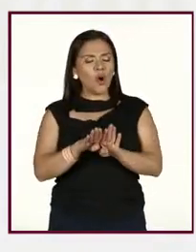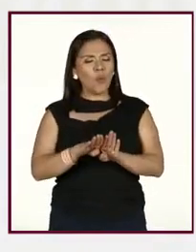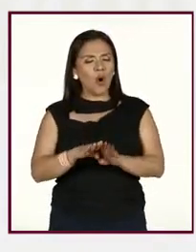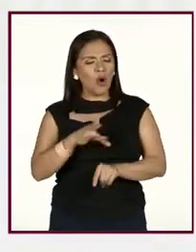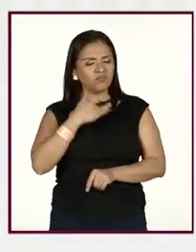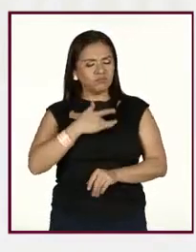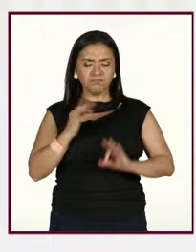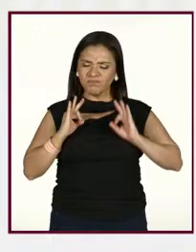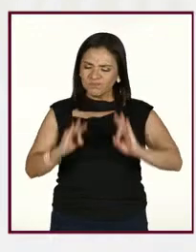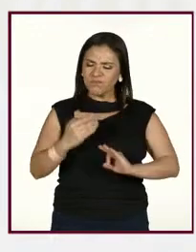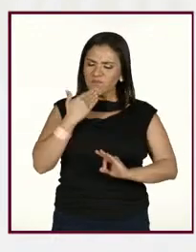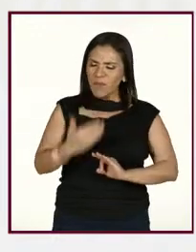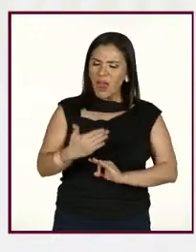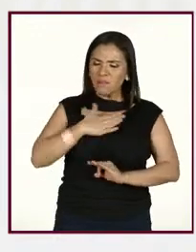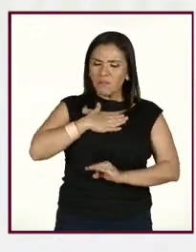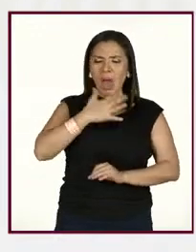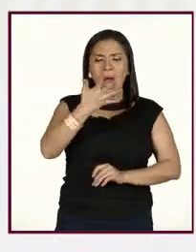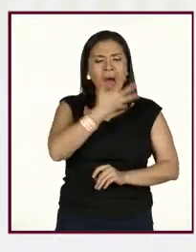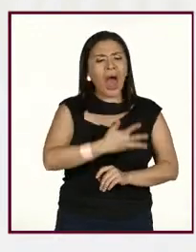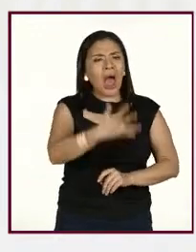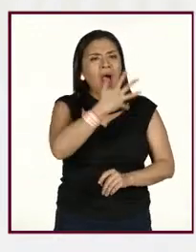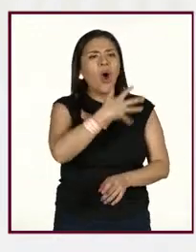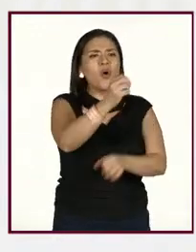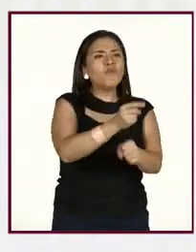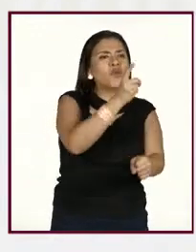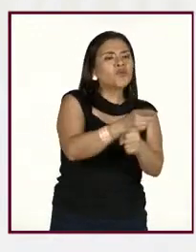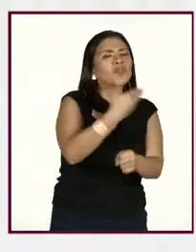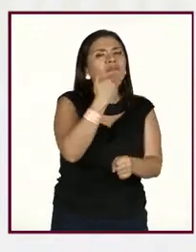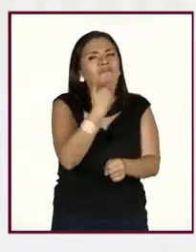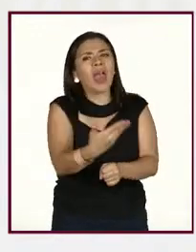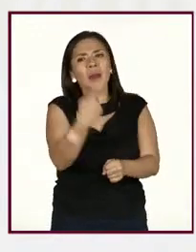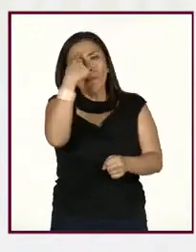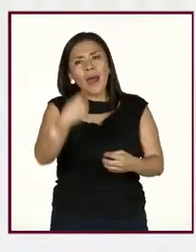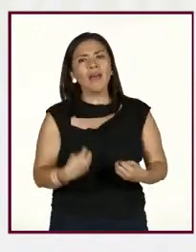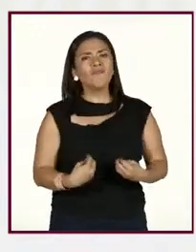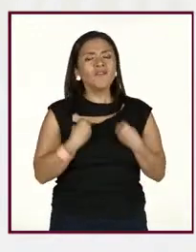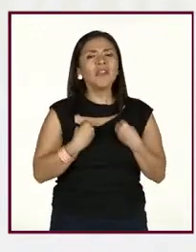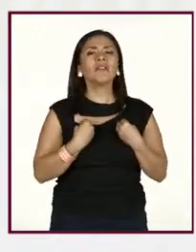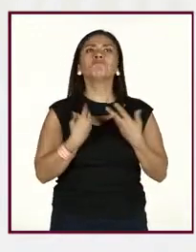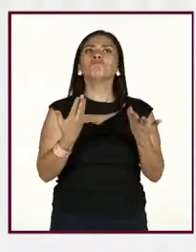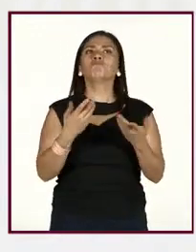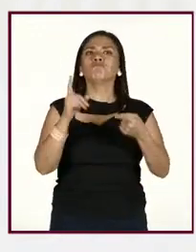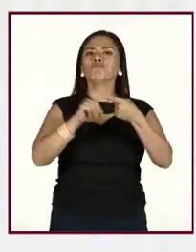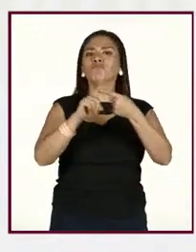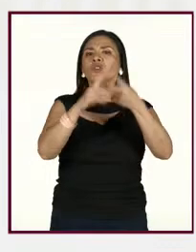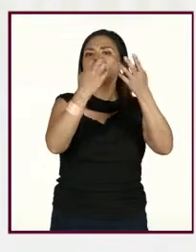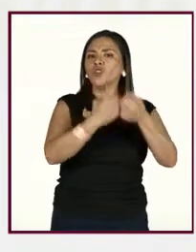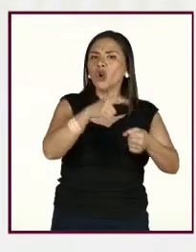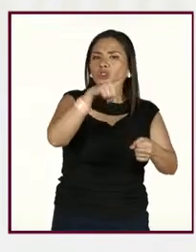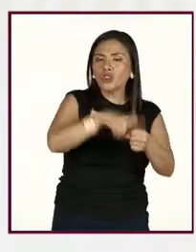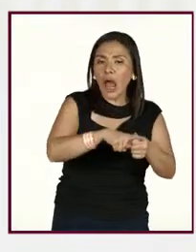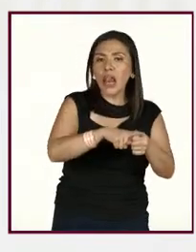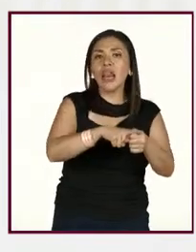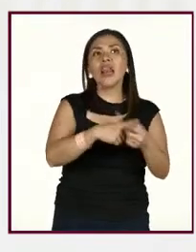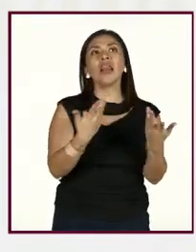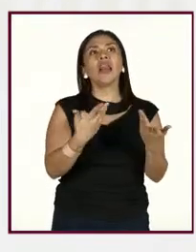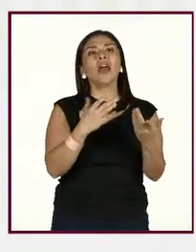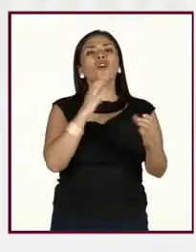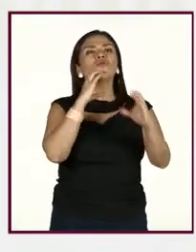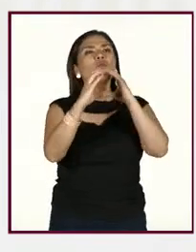a las oportunidades vitales que esto engloba la parte social, nuestras